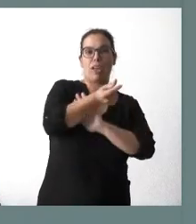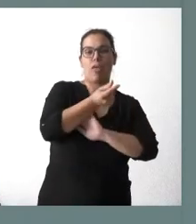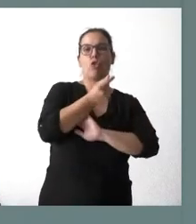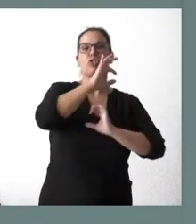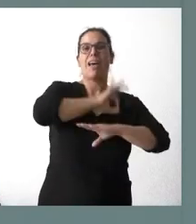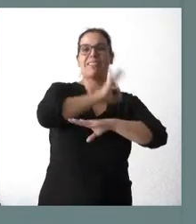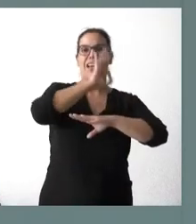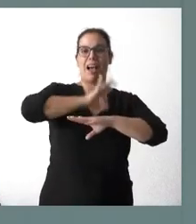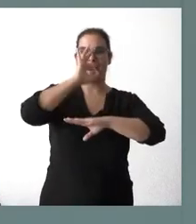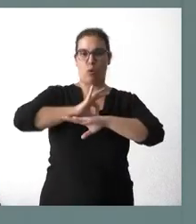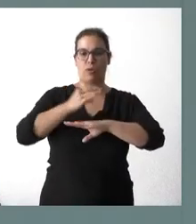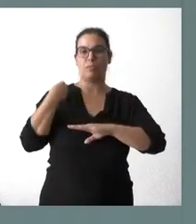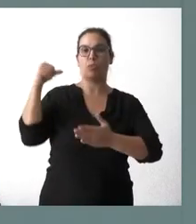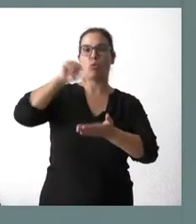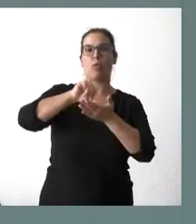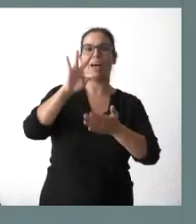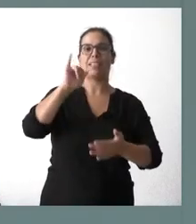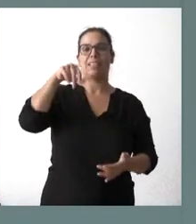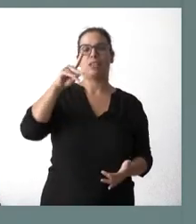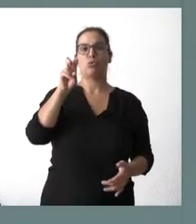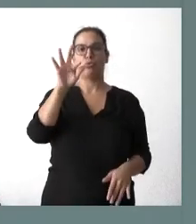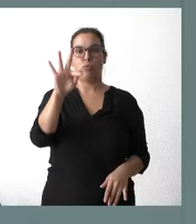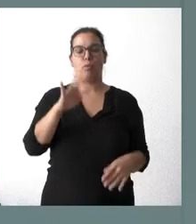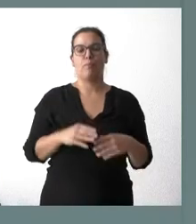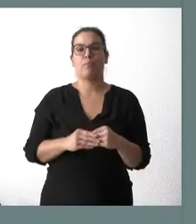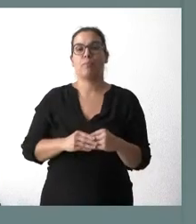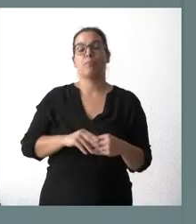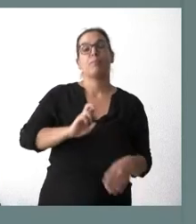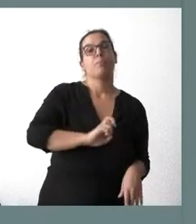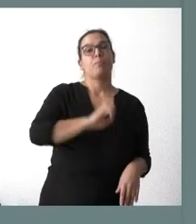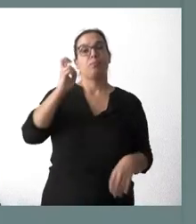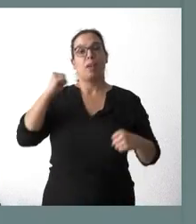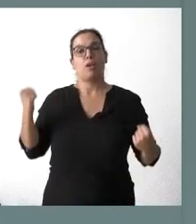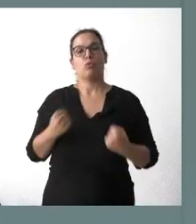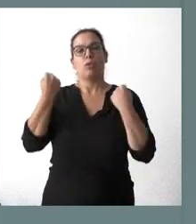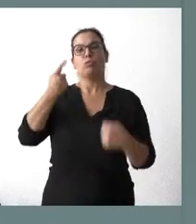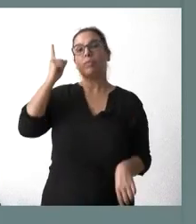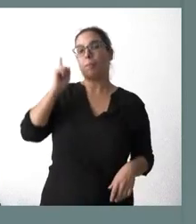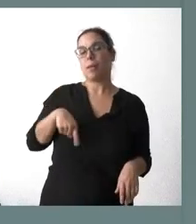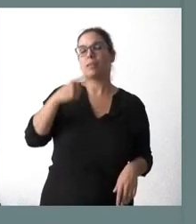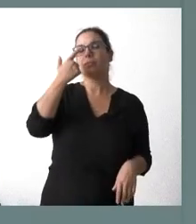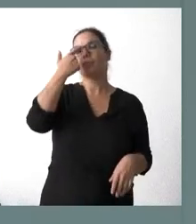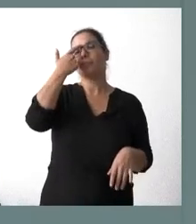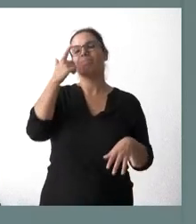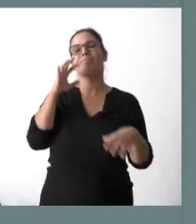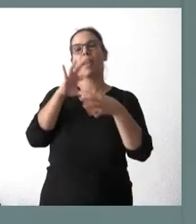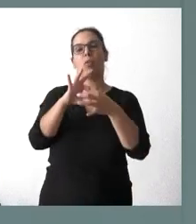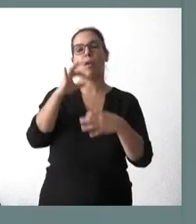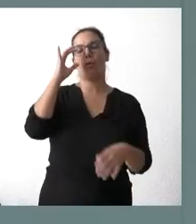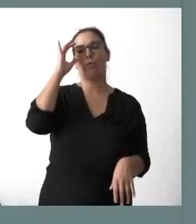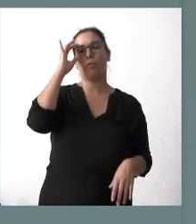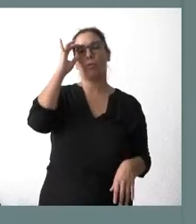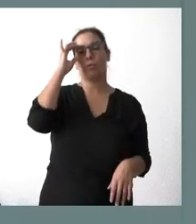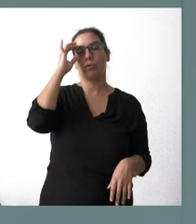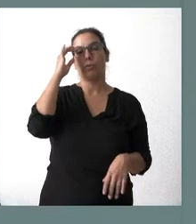ciudad de Tindúf. Un siguiente grupo de actuaciones es el que tiene que ver, en este caso, con